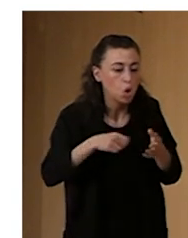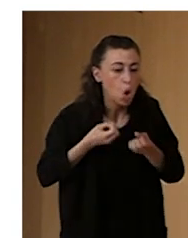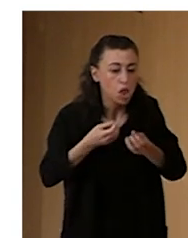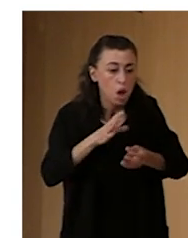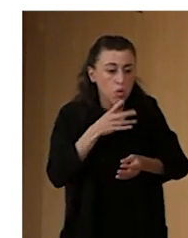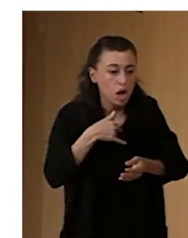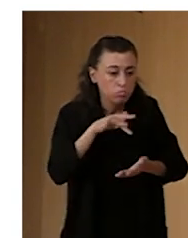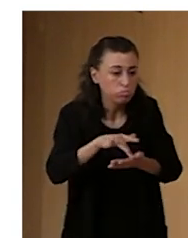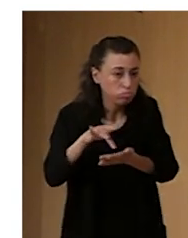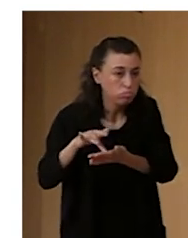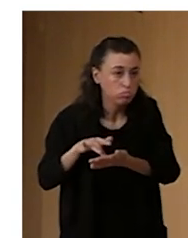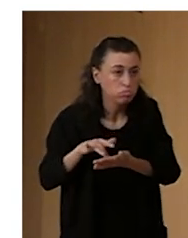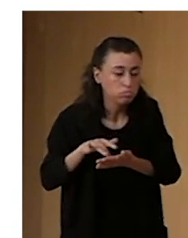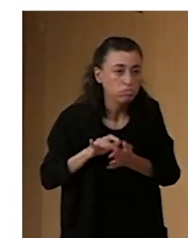pasado,